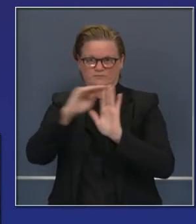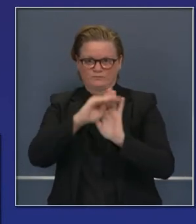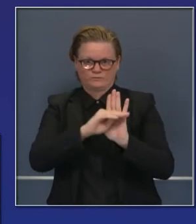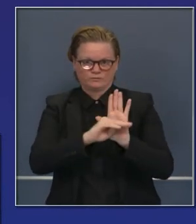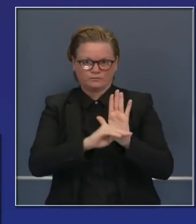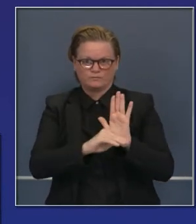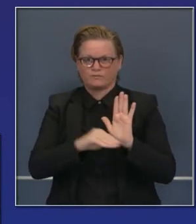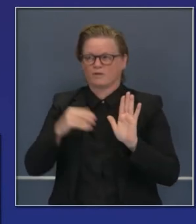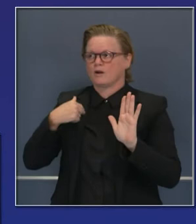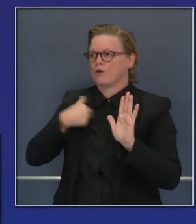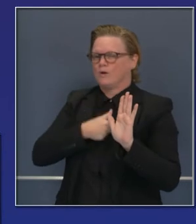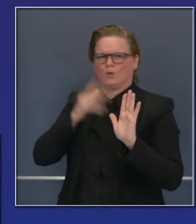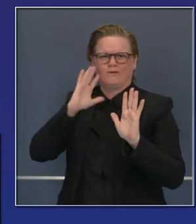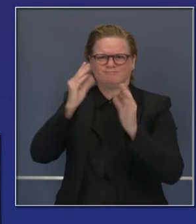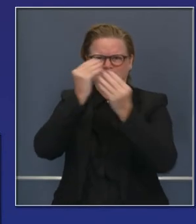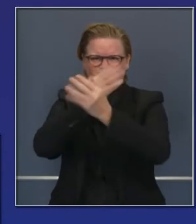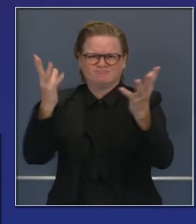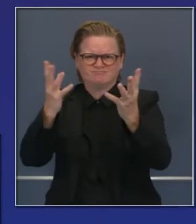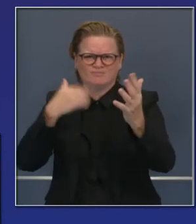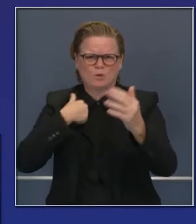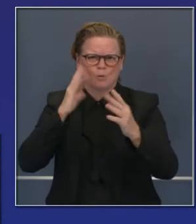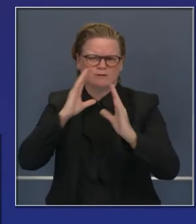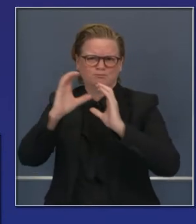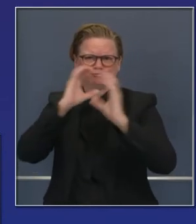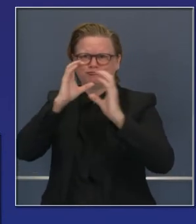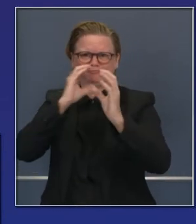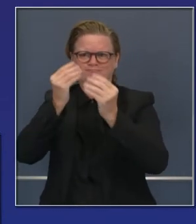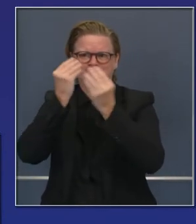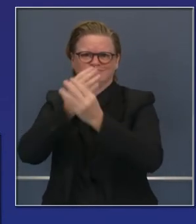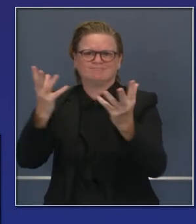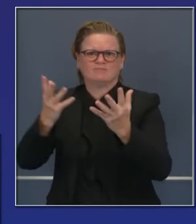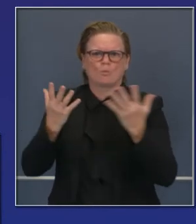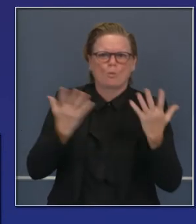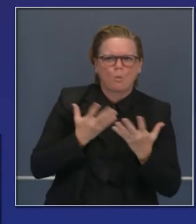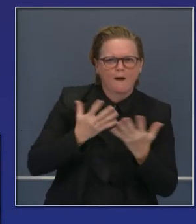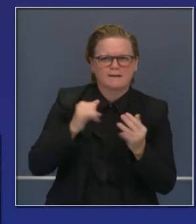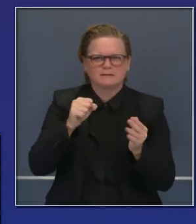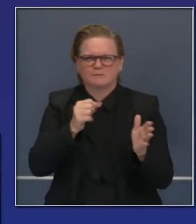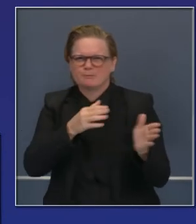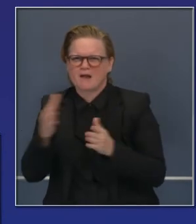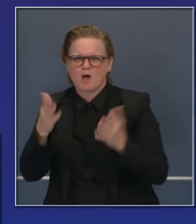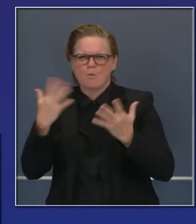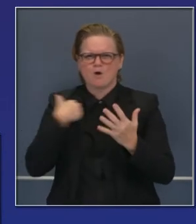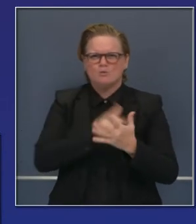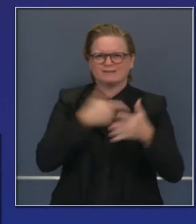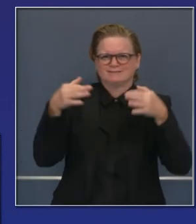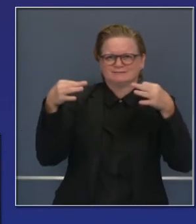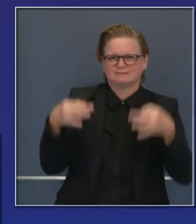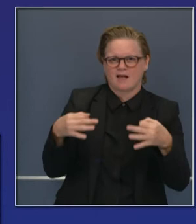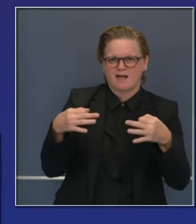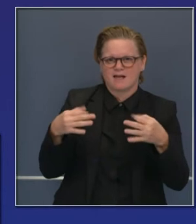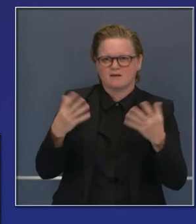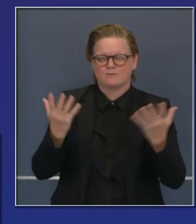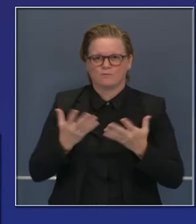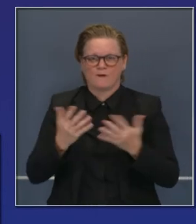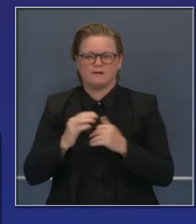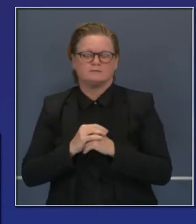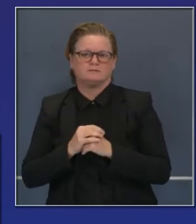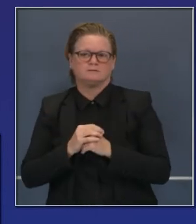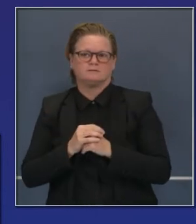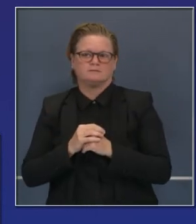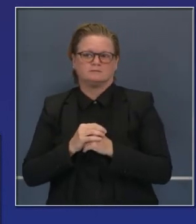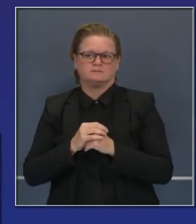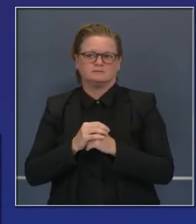su distribución más tarde esta semana, de acuerdo con el compromiso que hicimos al establecer las pautas y el grupo